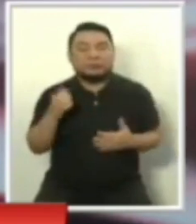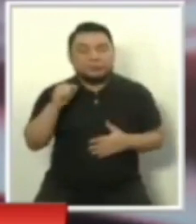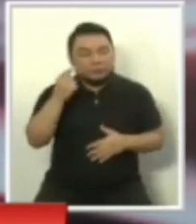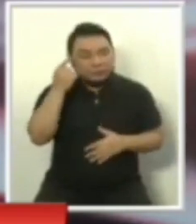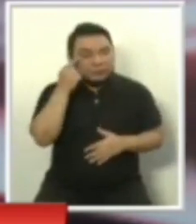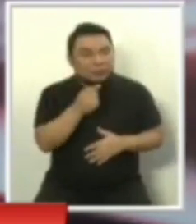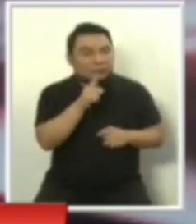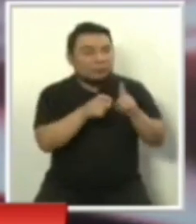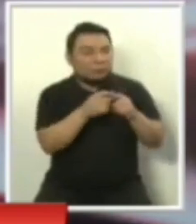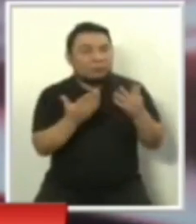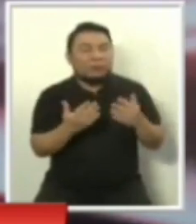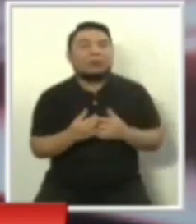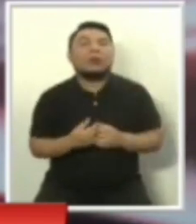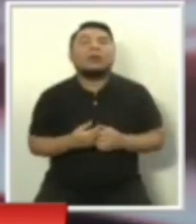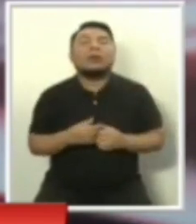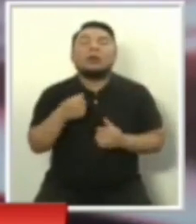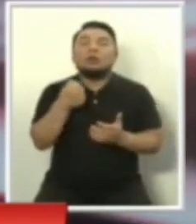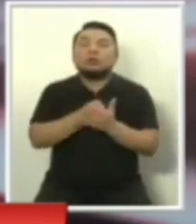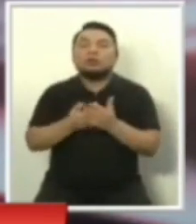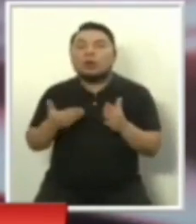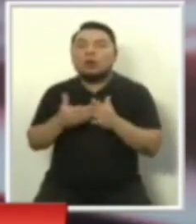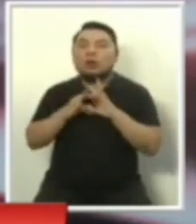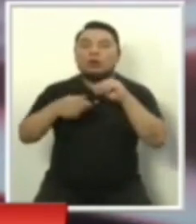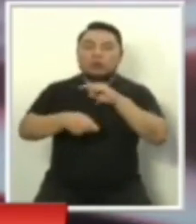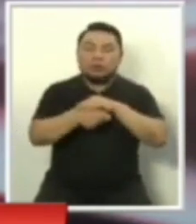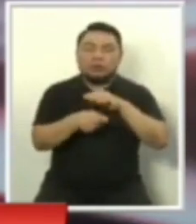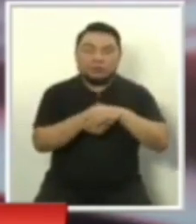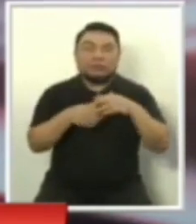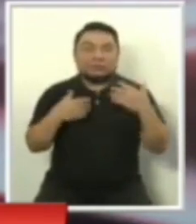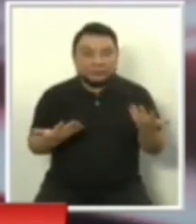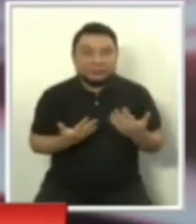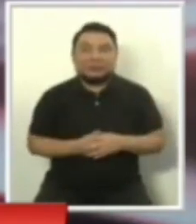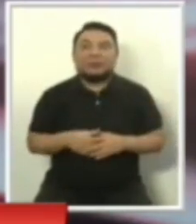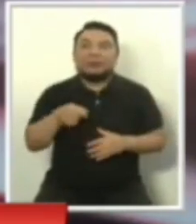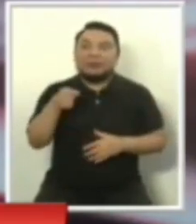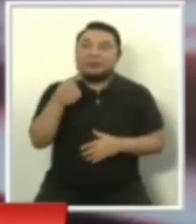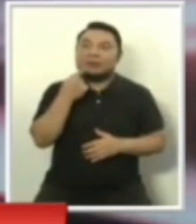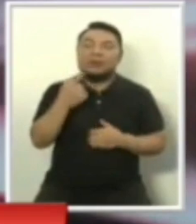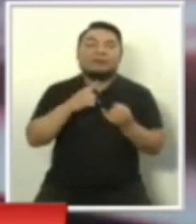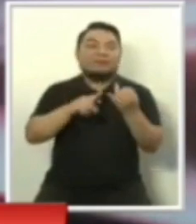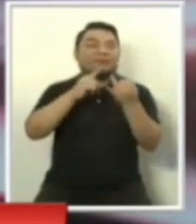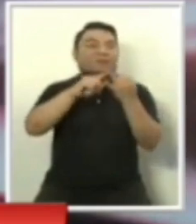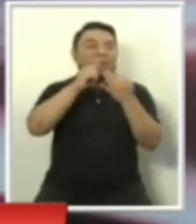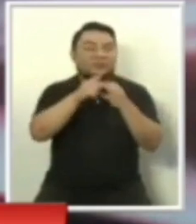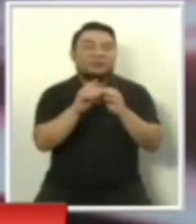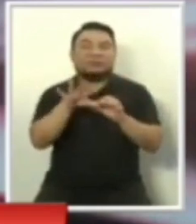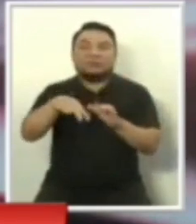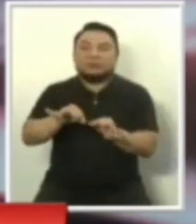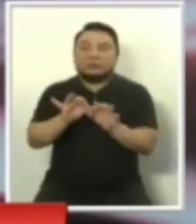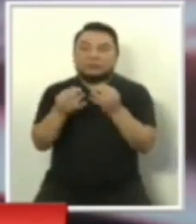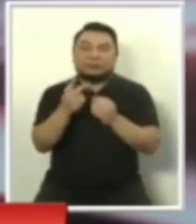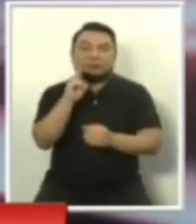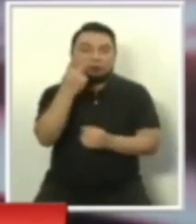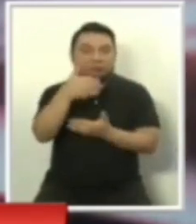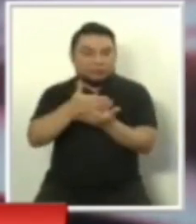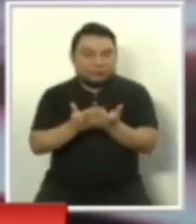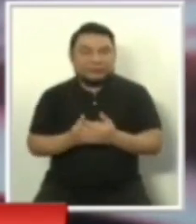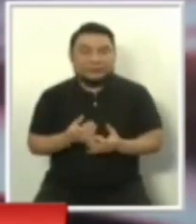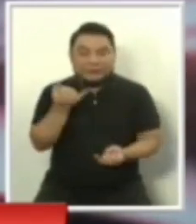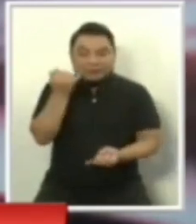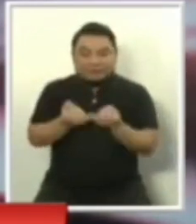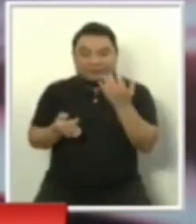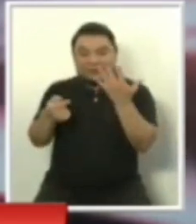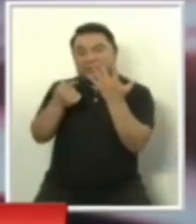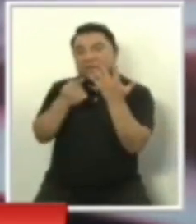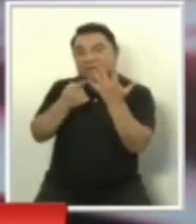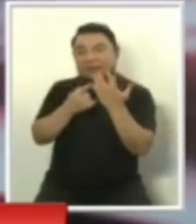y lucha contra la corrupción. Otra vez tenemos nuestras tres duplas, que son distintas, como las hemos sorteado acá, a las del segundo bloque. Y, finalmente, tenemos